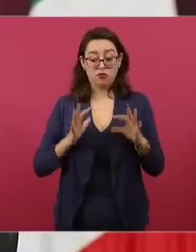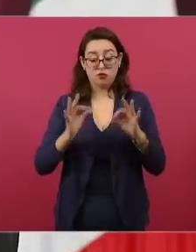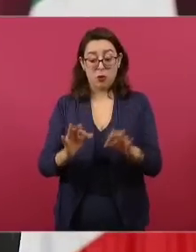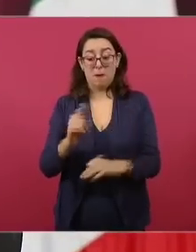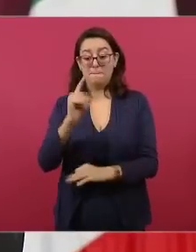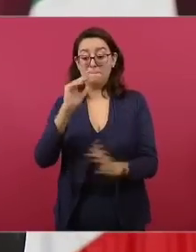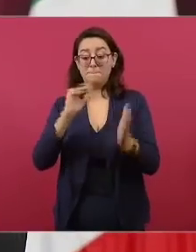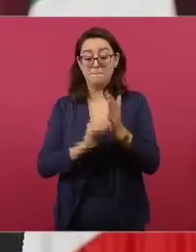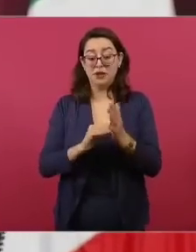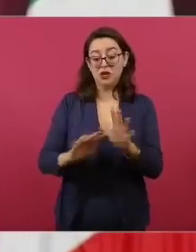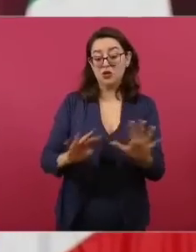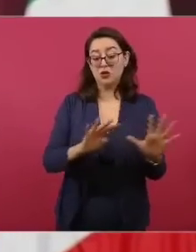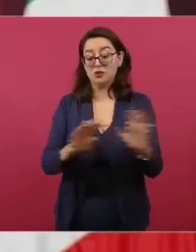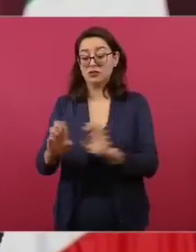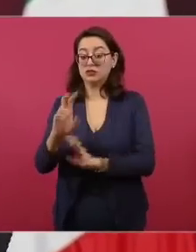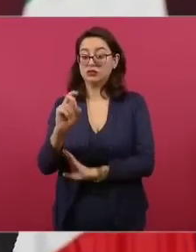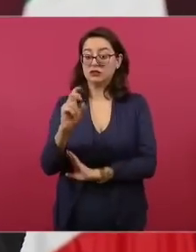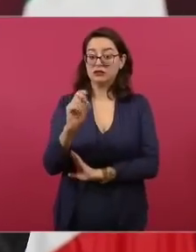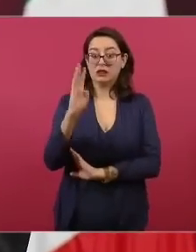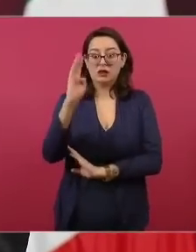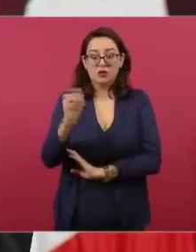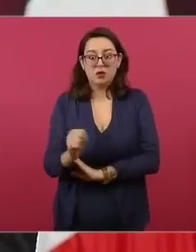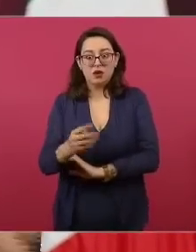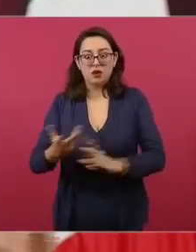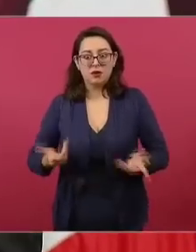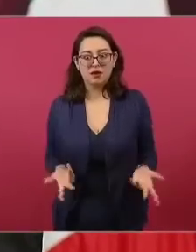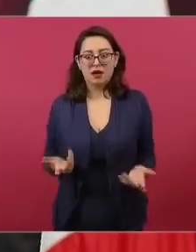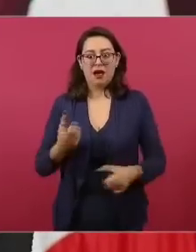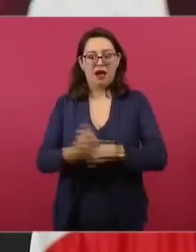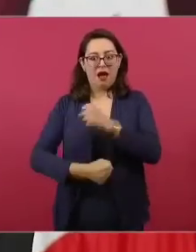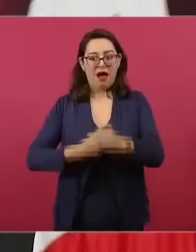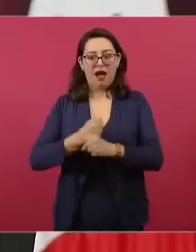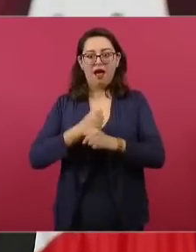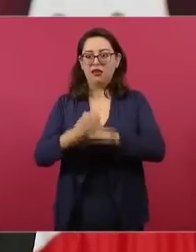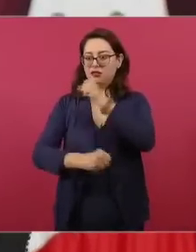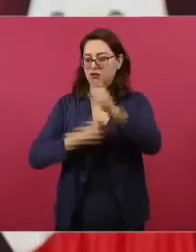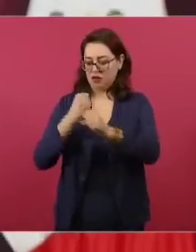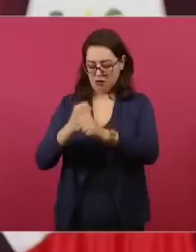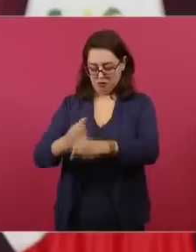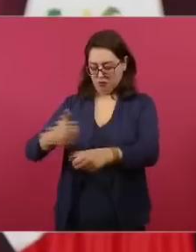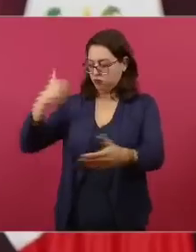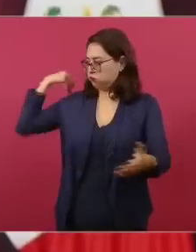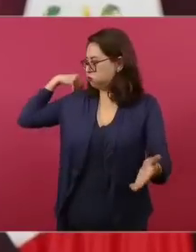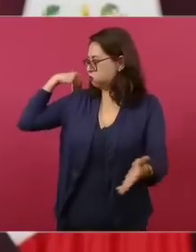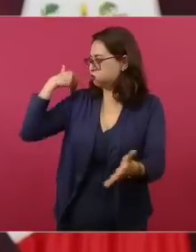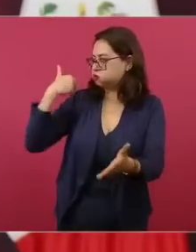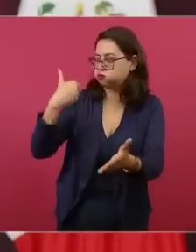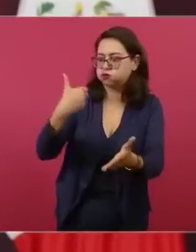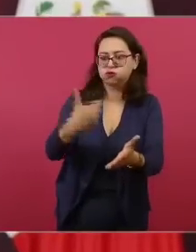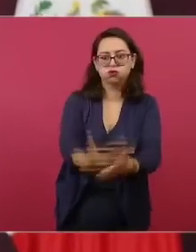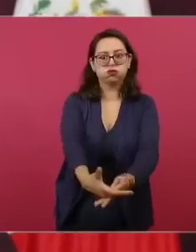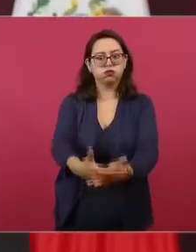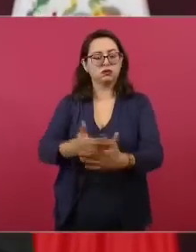o es la historia reciente y desaparece y